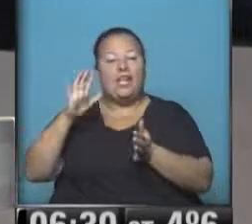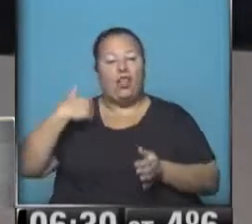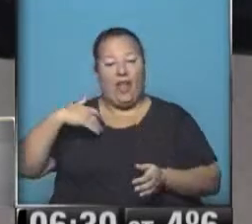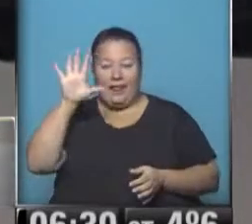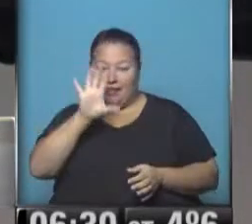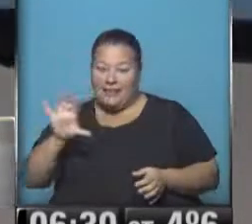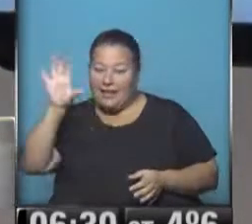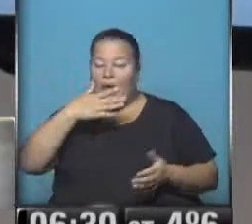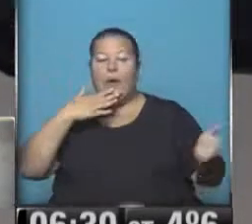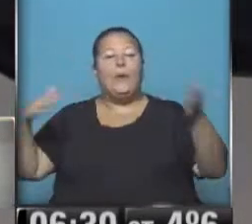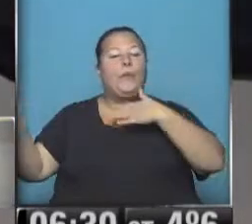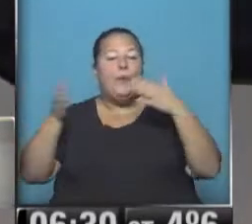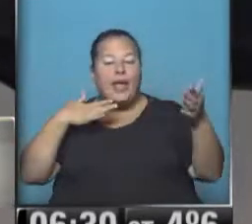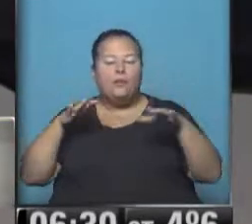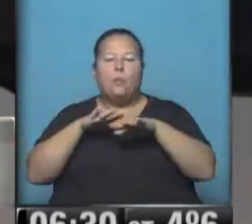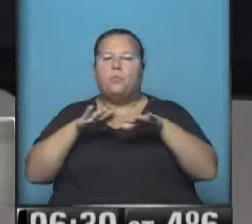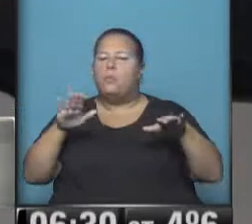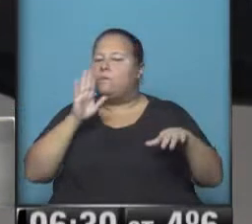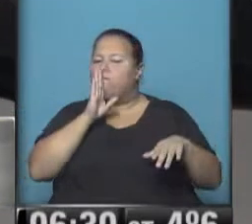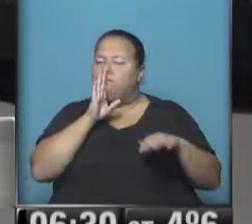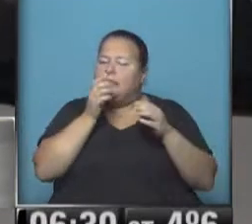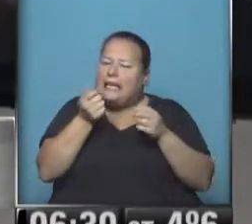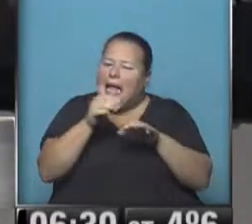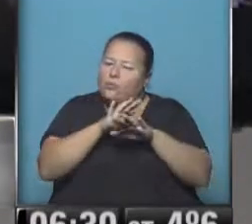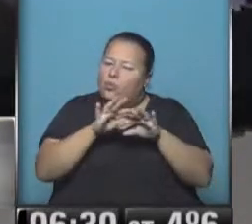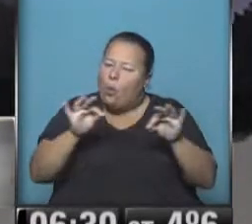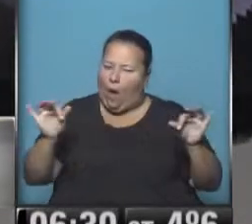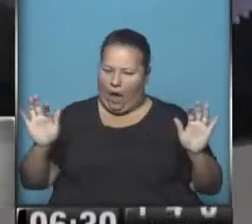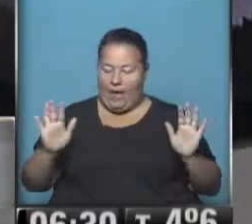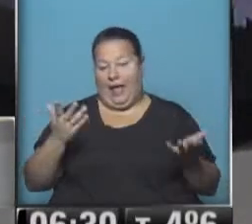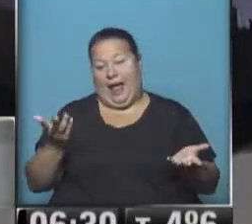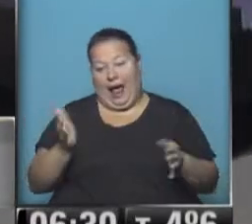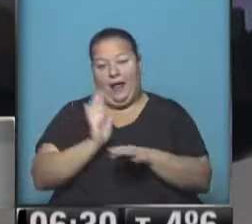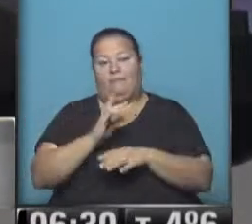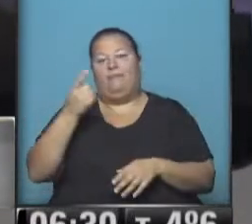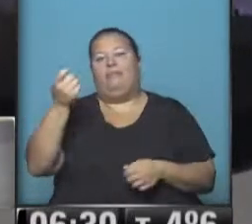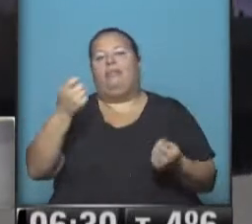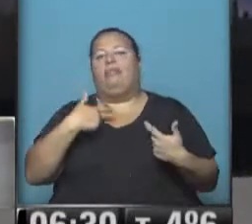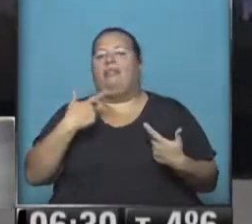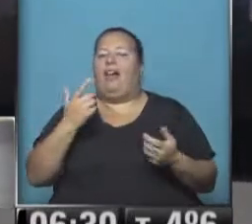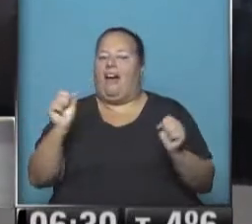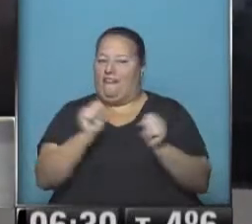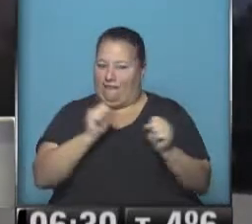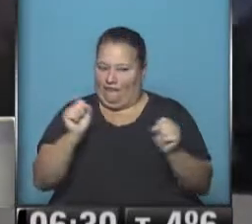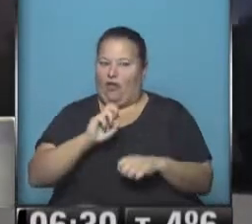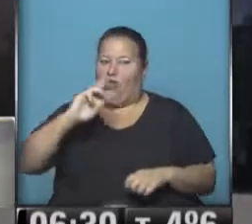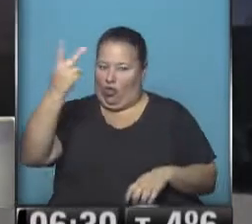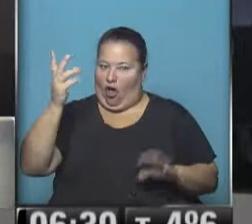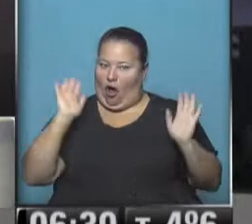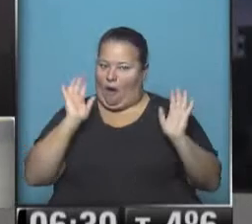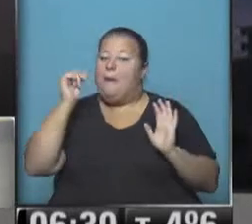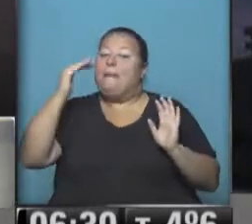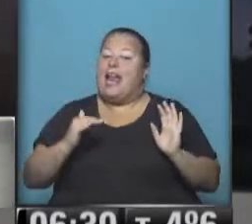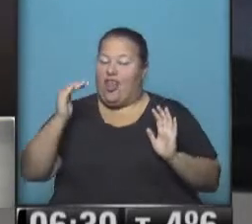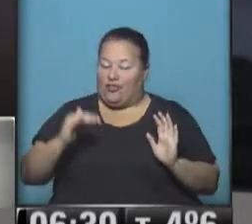país el viento está calmo o casi calmo. Lo que claro nos hace sentir el frío, pero un poquitito